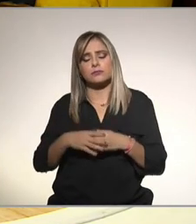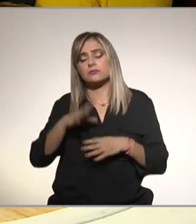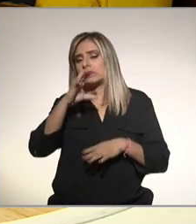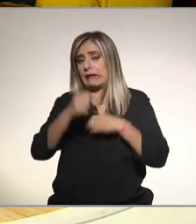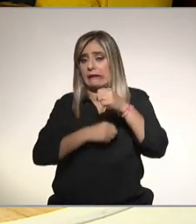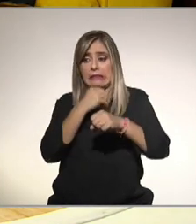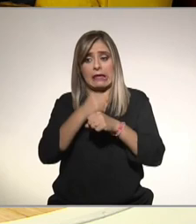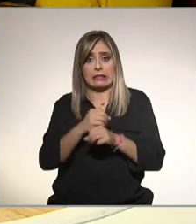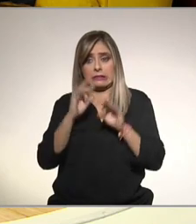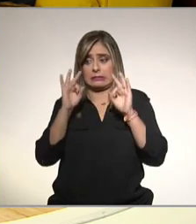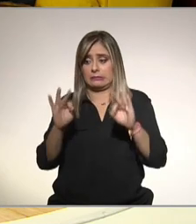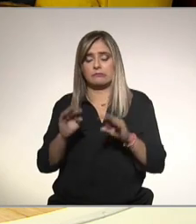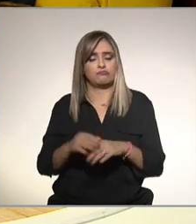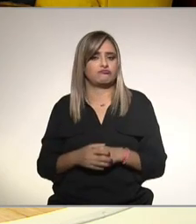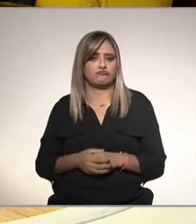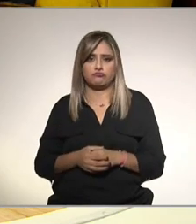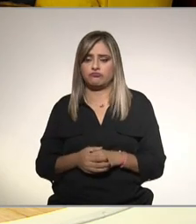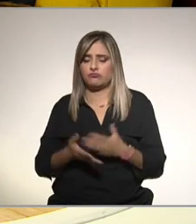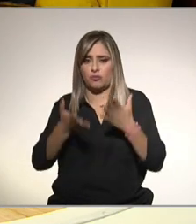establecida si